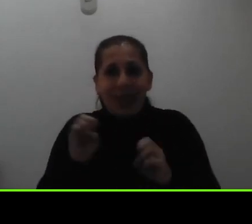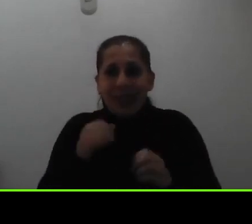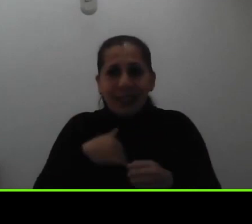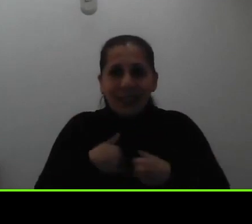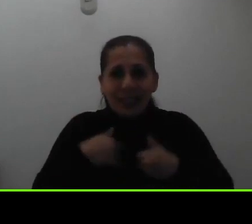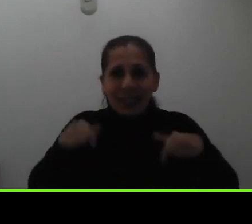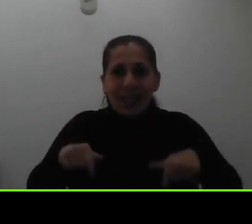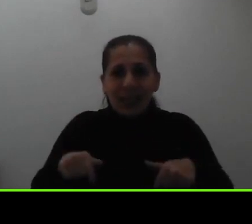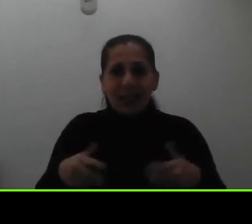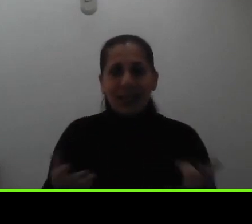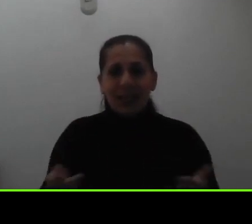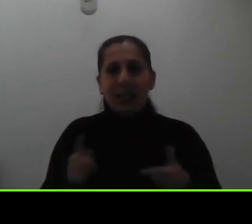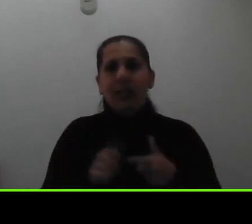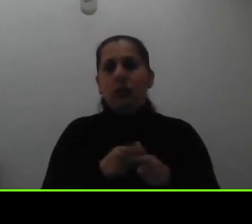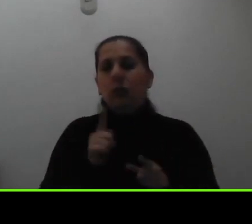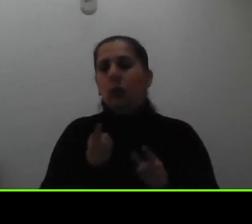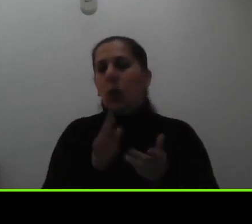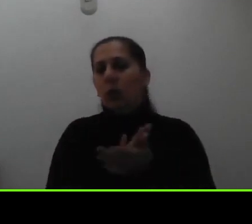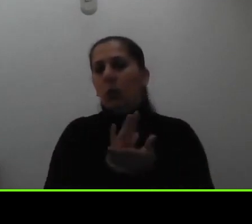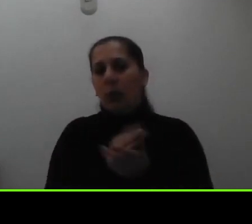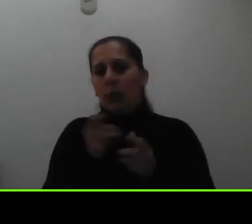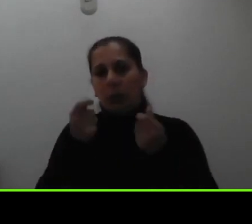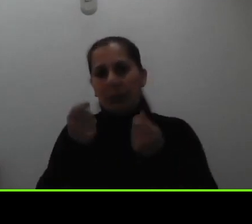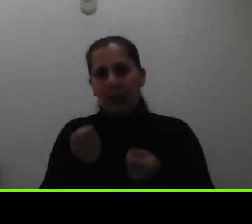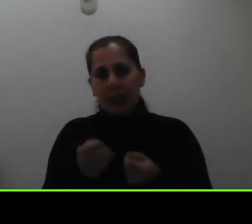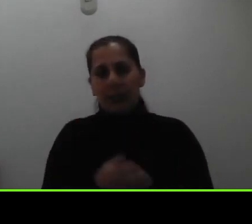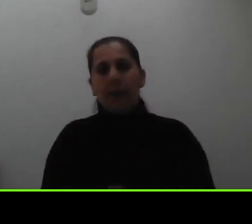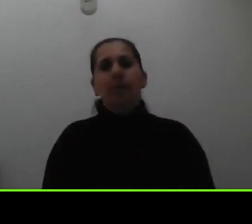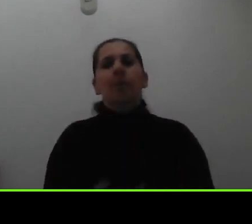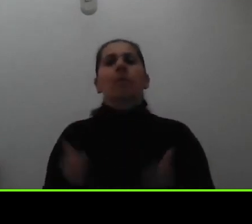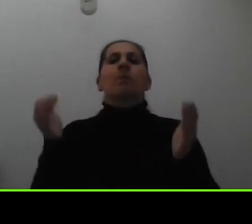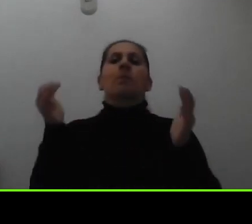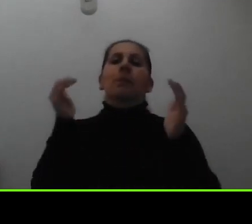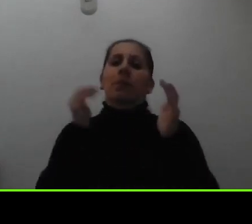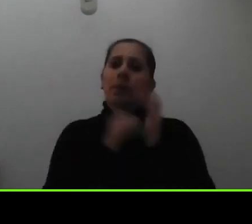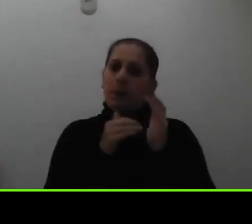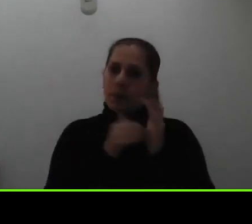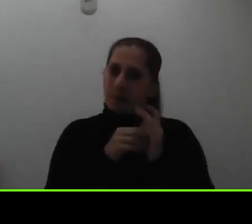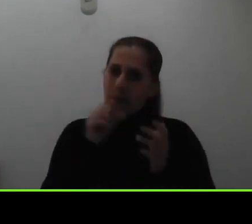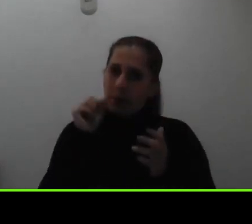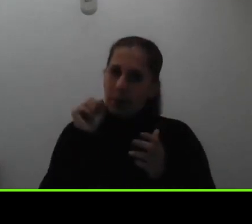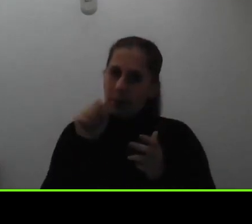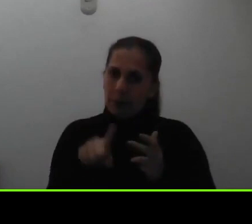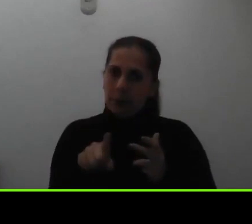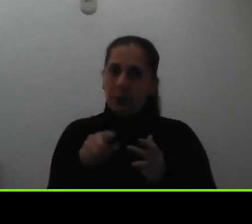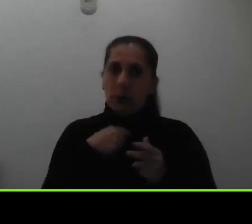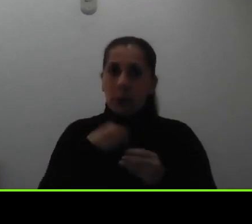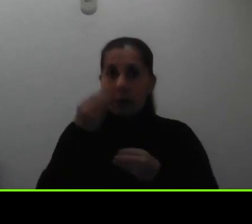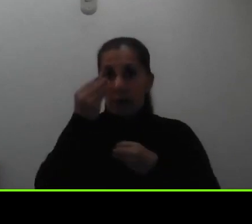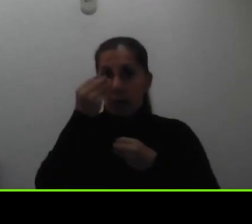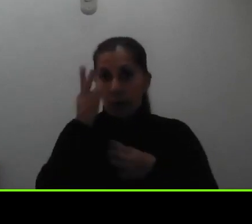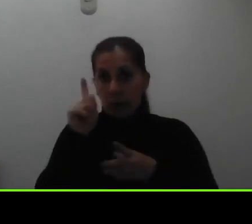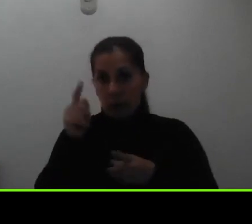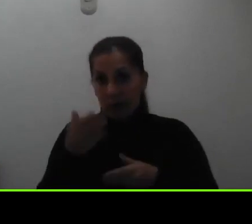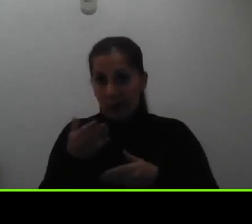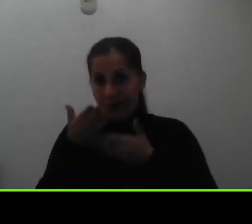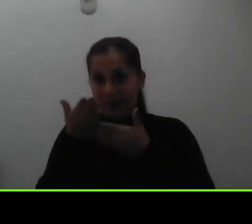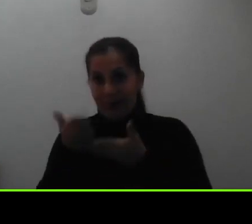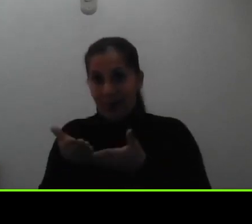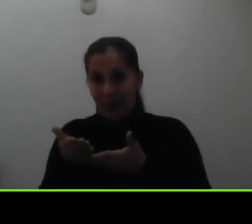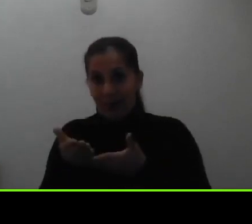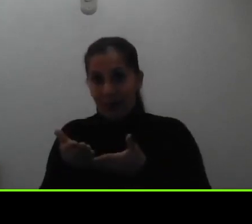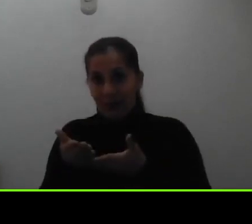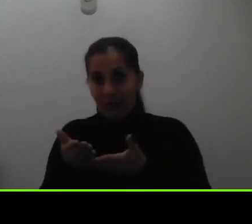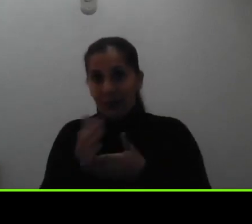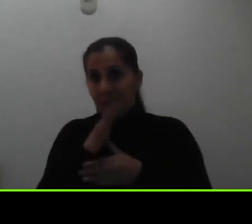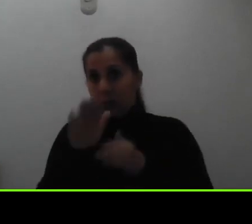es lo que están preguntando nuevamente nos preguntan si la información se debe entregar de